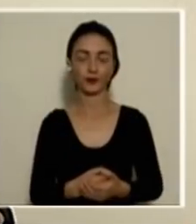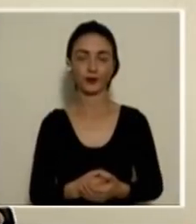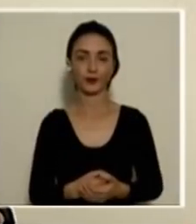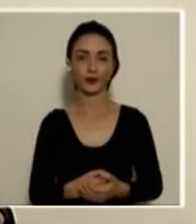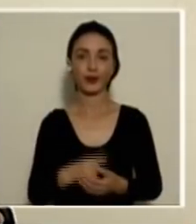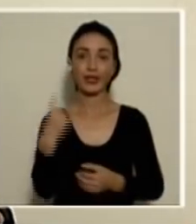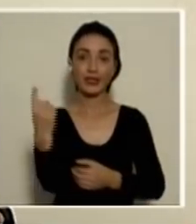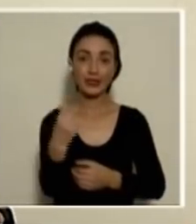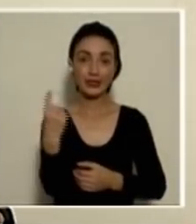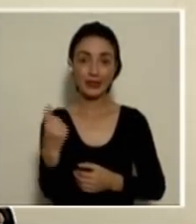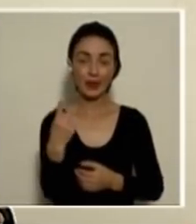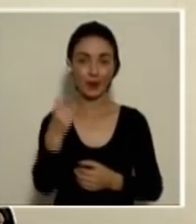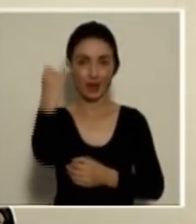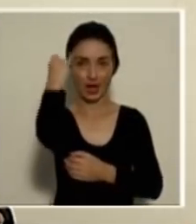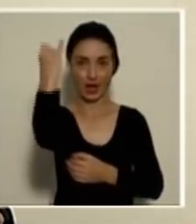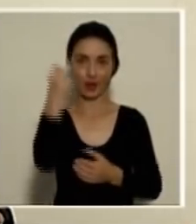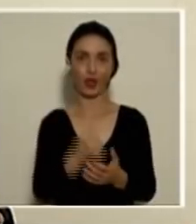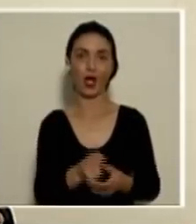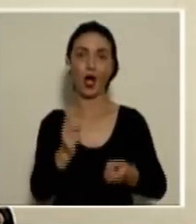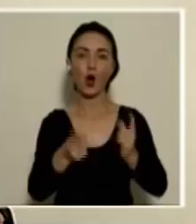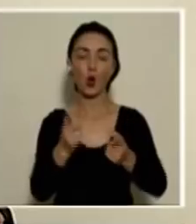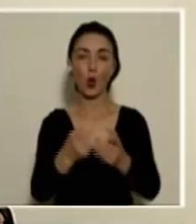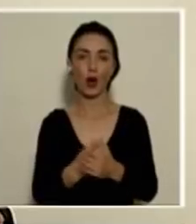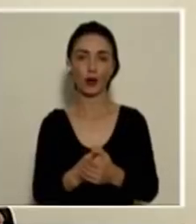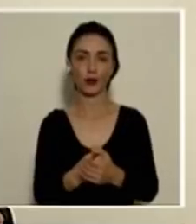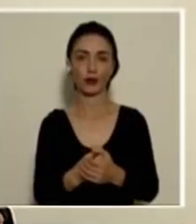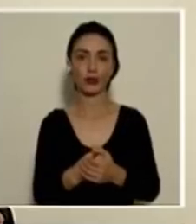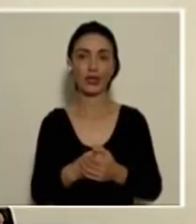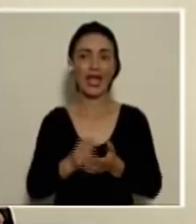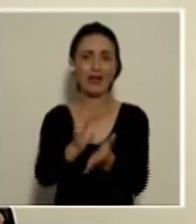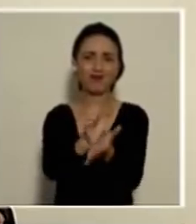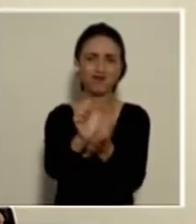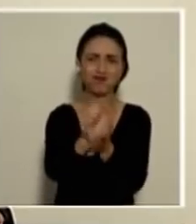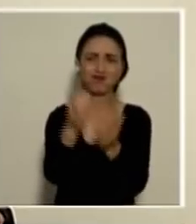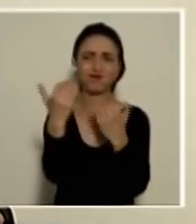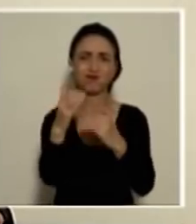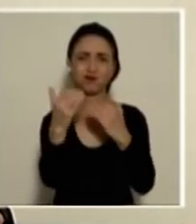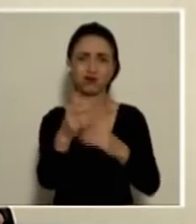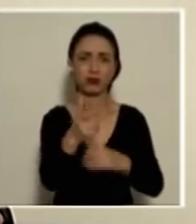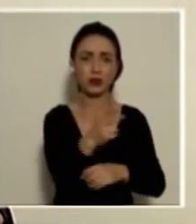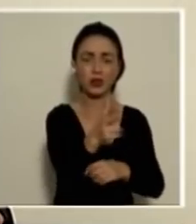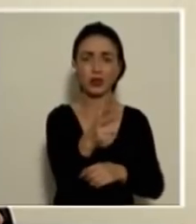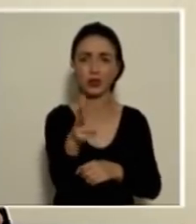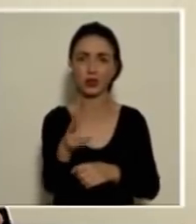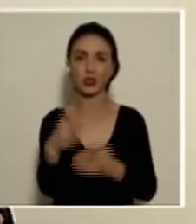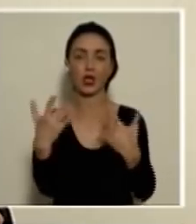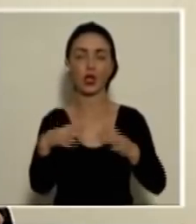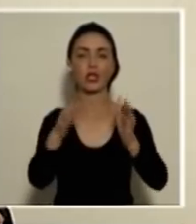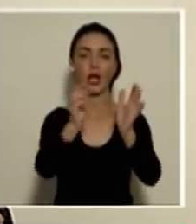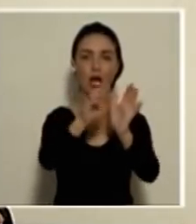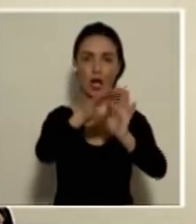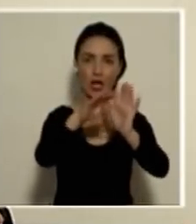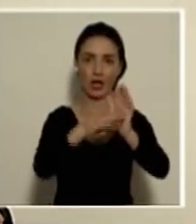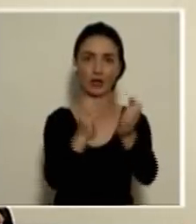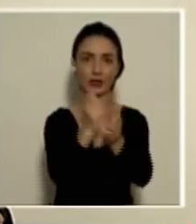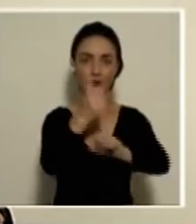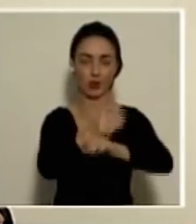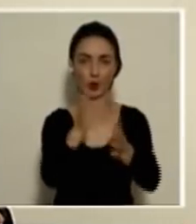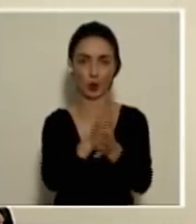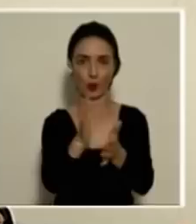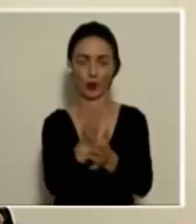siempre la consigna es que se dé la menor circulación posible salvo las excepciones que ya se establecen en el documento.